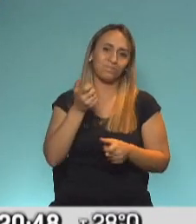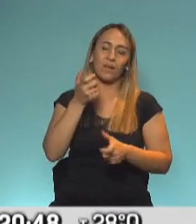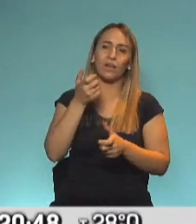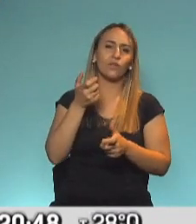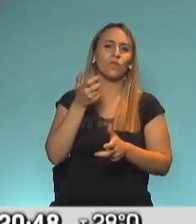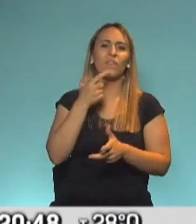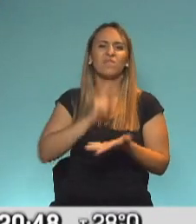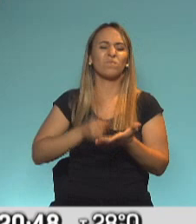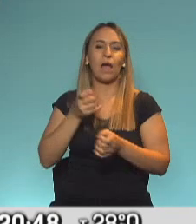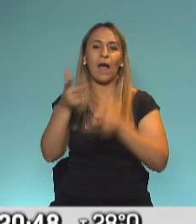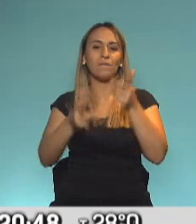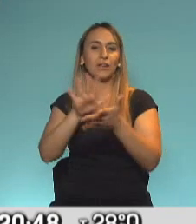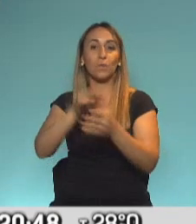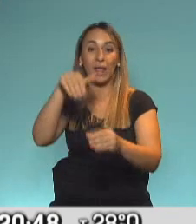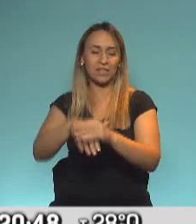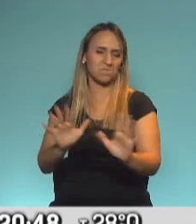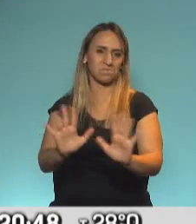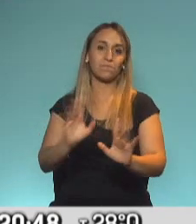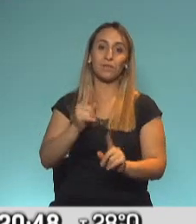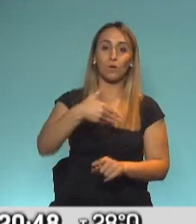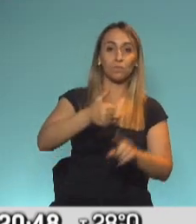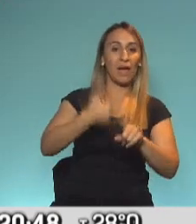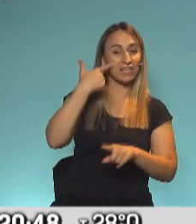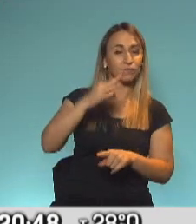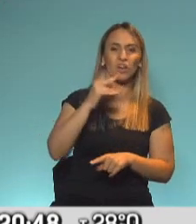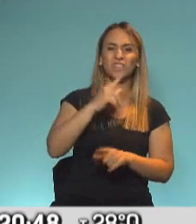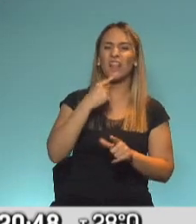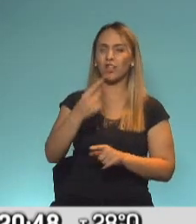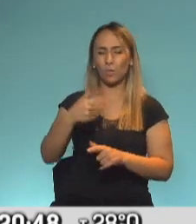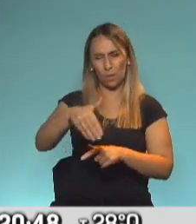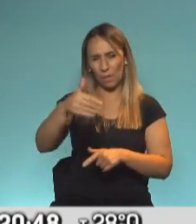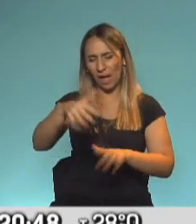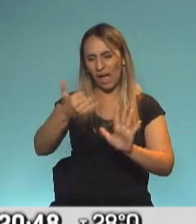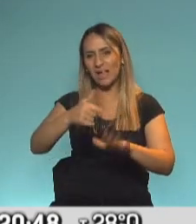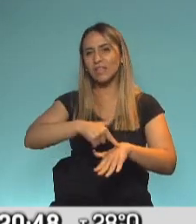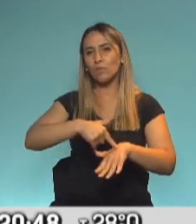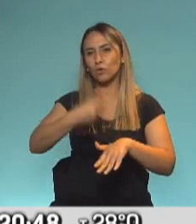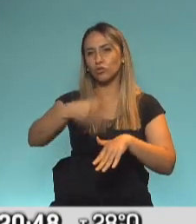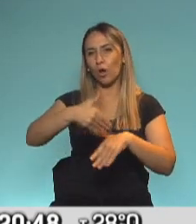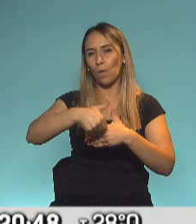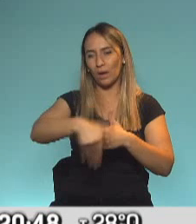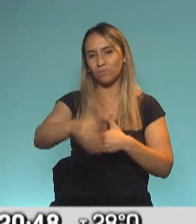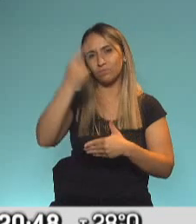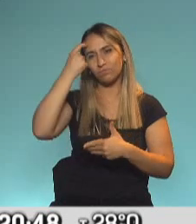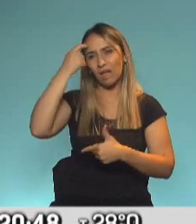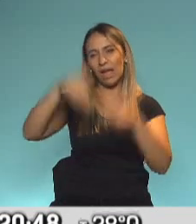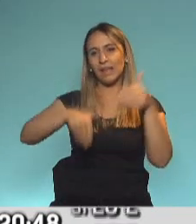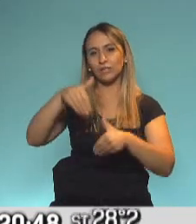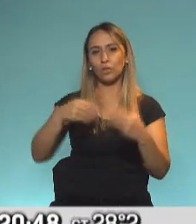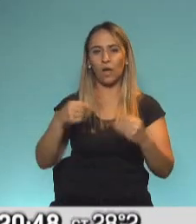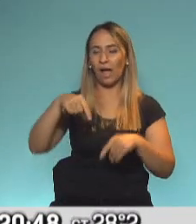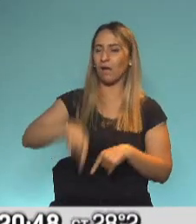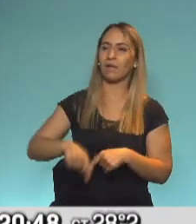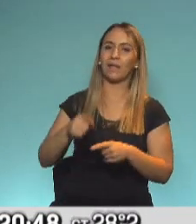elecciones, incluyo a Máximo Kirchner, que dijo, ya habrá tiempo de pensar en las elecciones, que no es momento para miserias